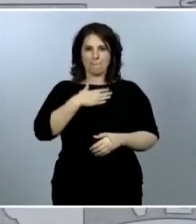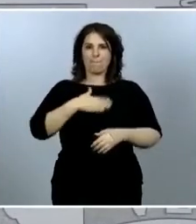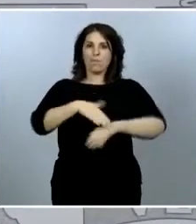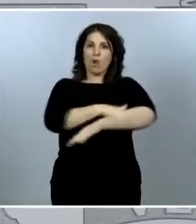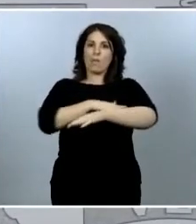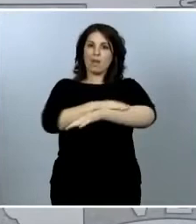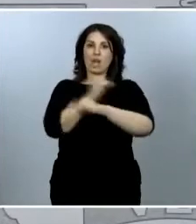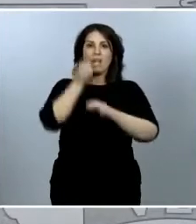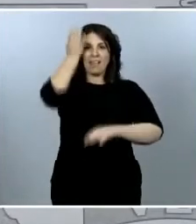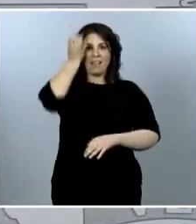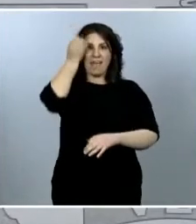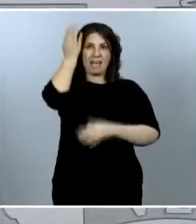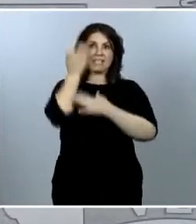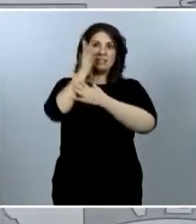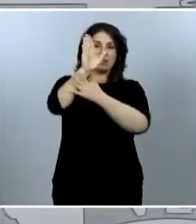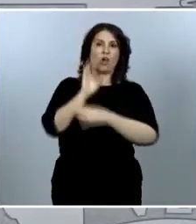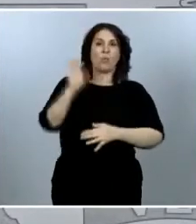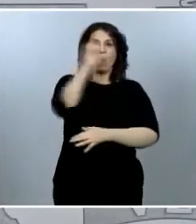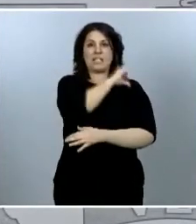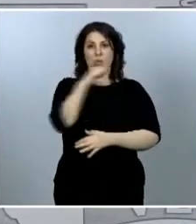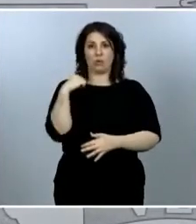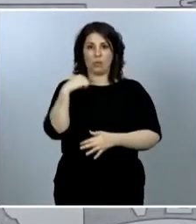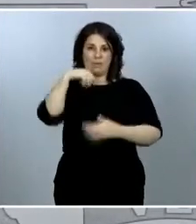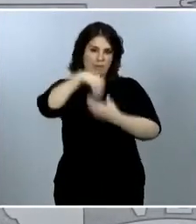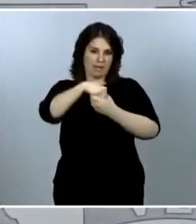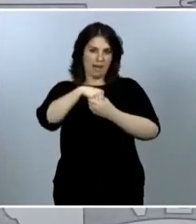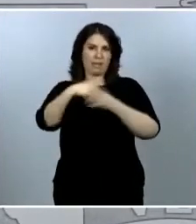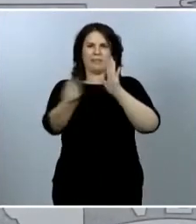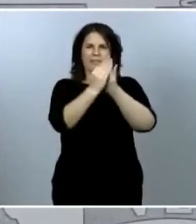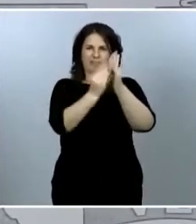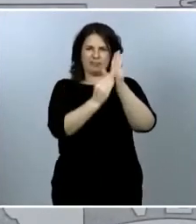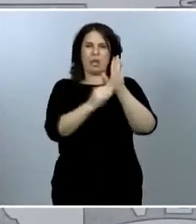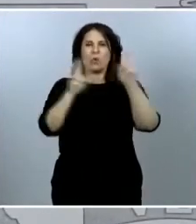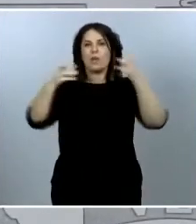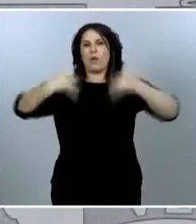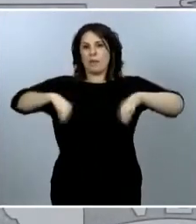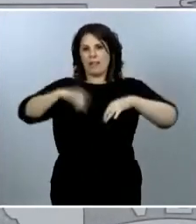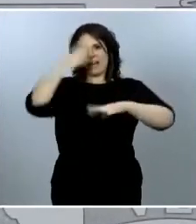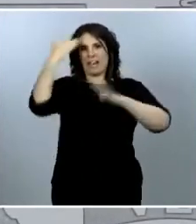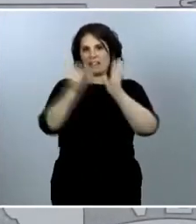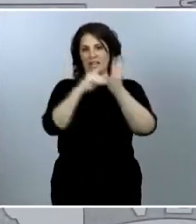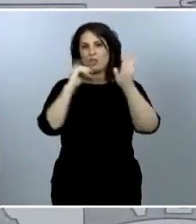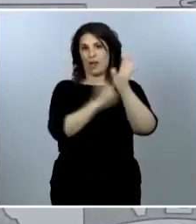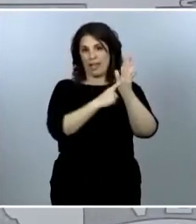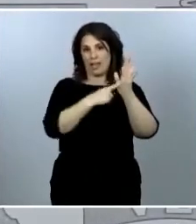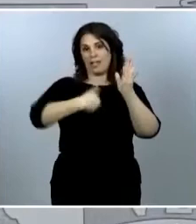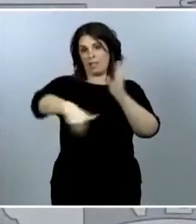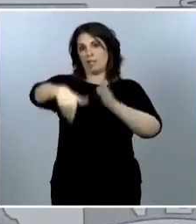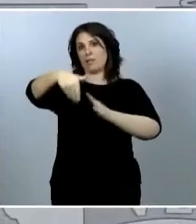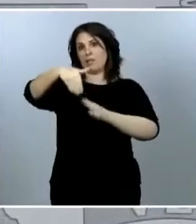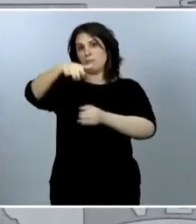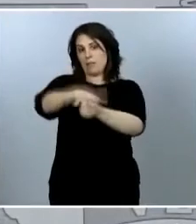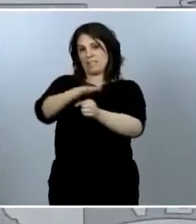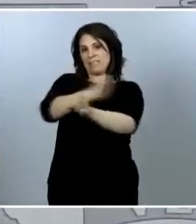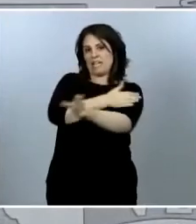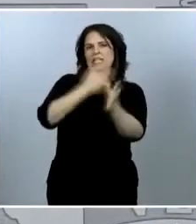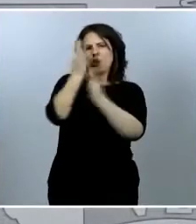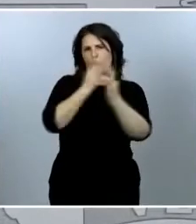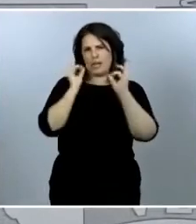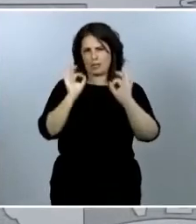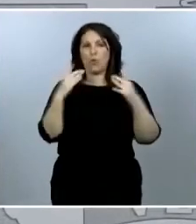las comunidades autónomas para este Real Decreto-Ley de nueva normalidad y cuyo detalle se concretará antes del martes. En primer lugar,